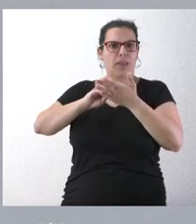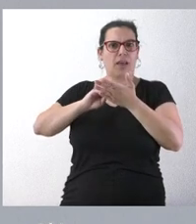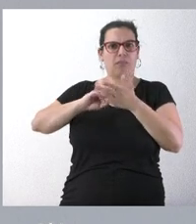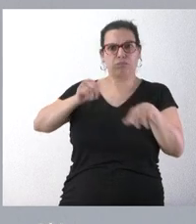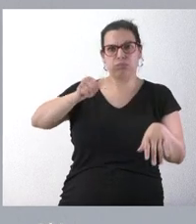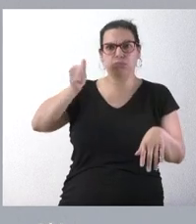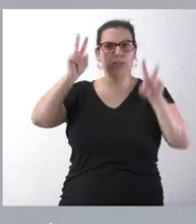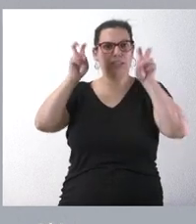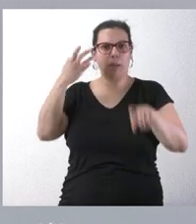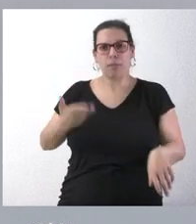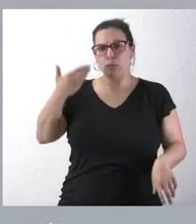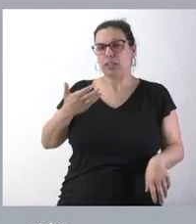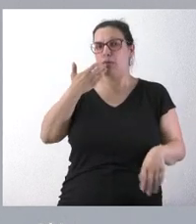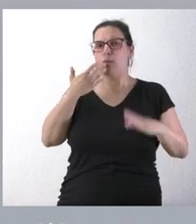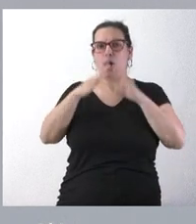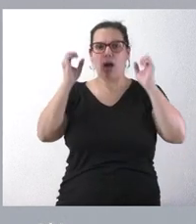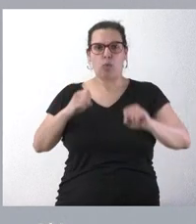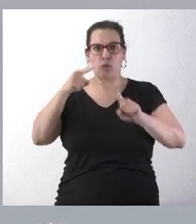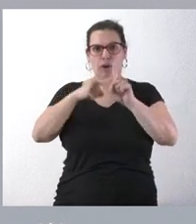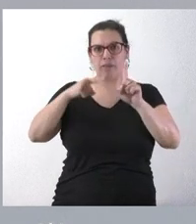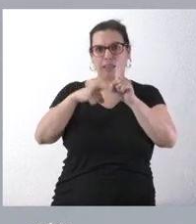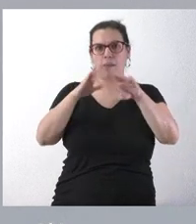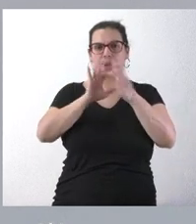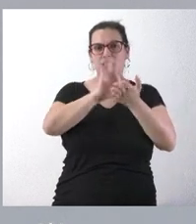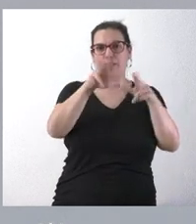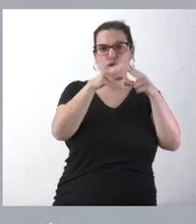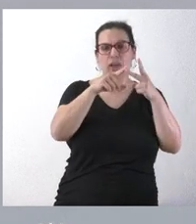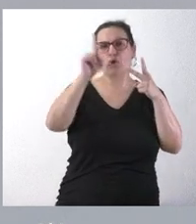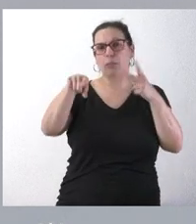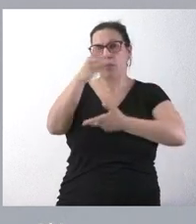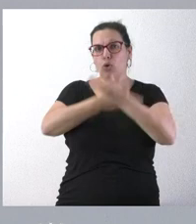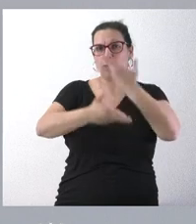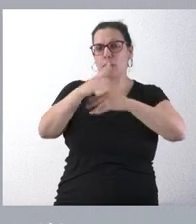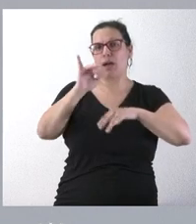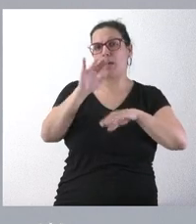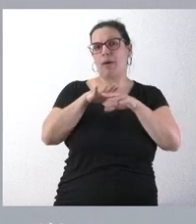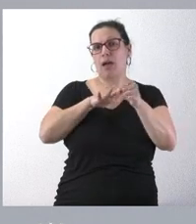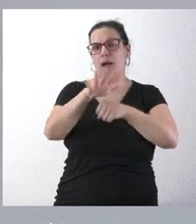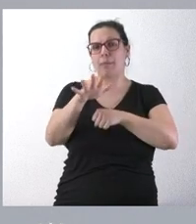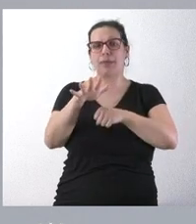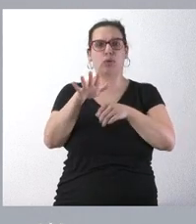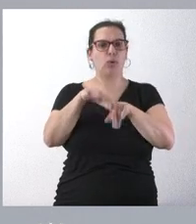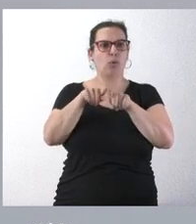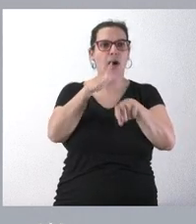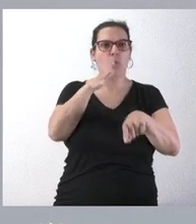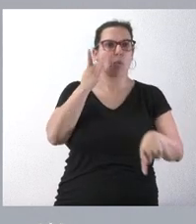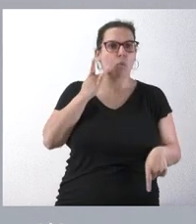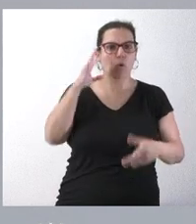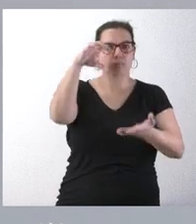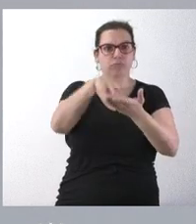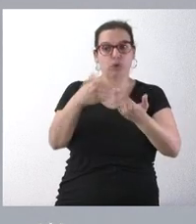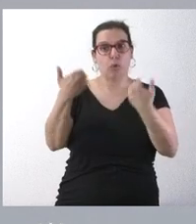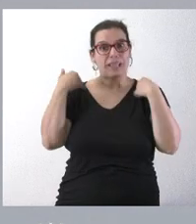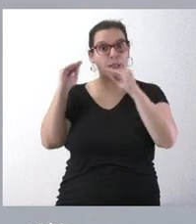tan relevantes como el acuerdo marco de servicios sociales o las colaboraciones que hay en el ámbito del abastecimiento o la deporación de agua, que son competencias